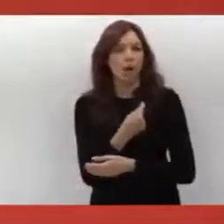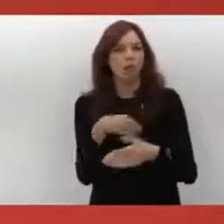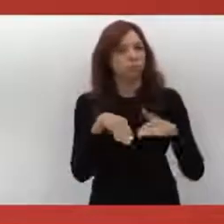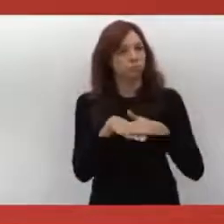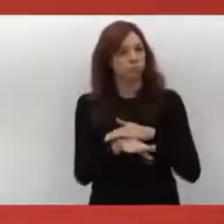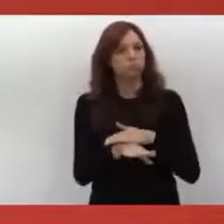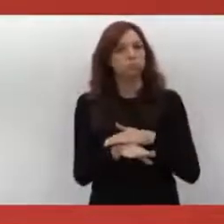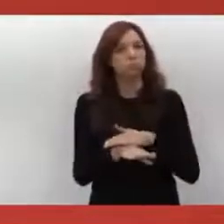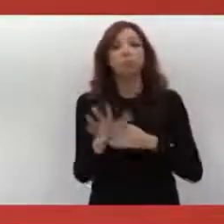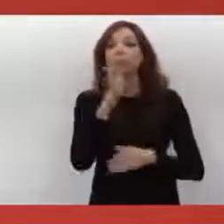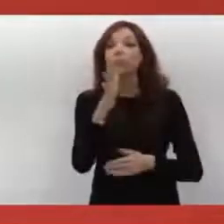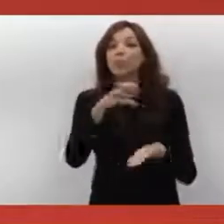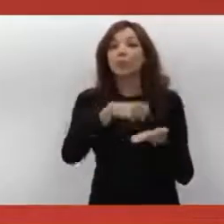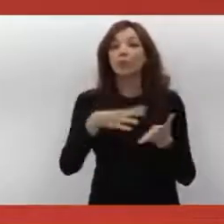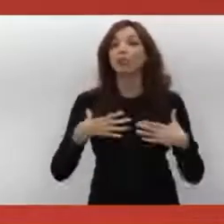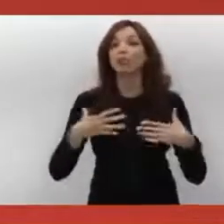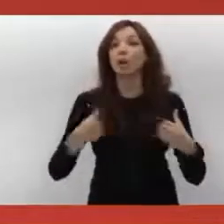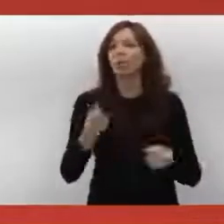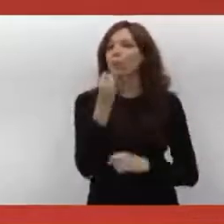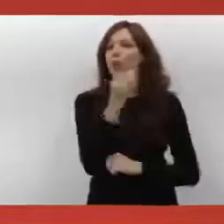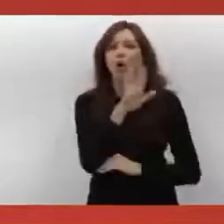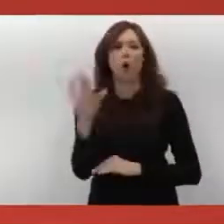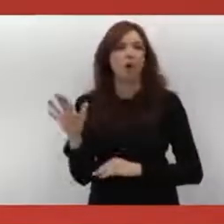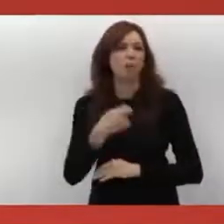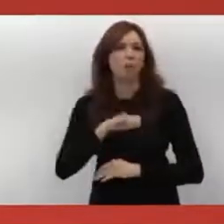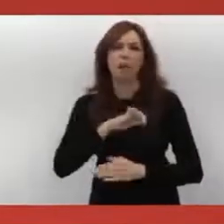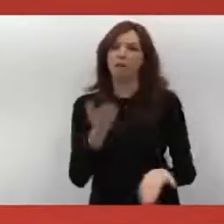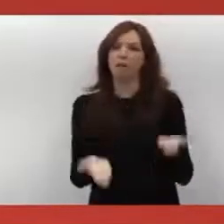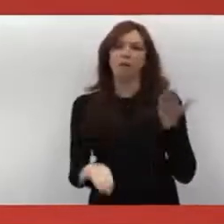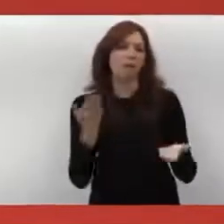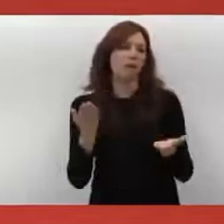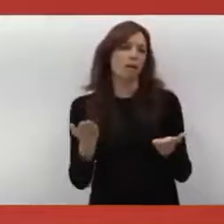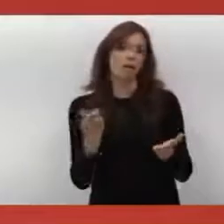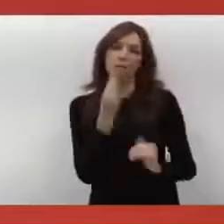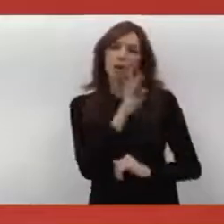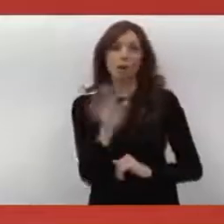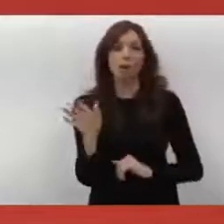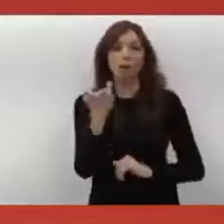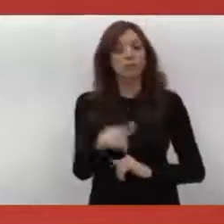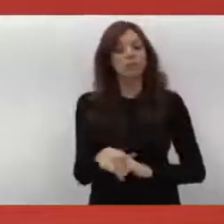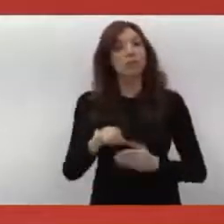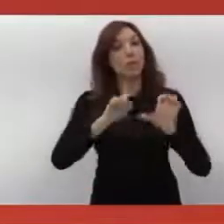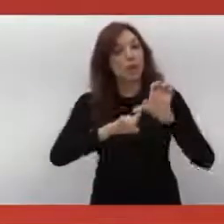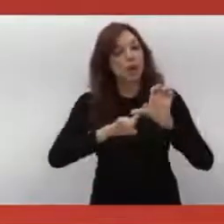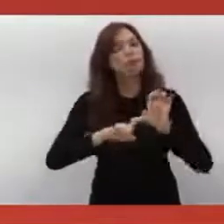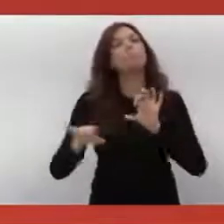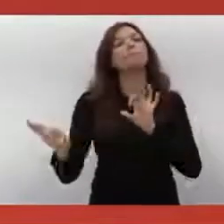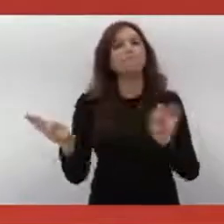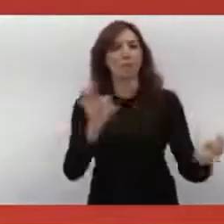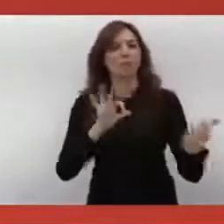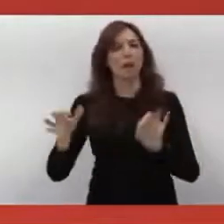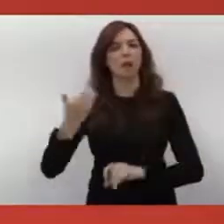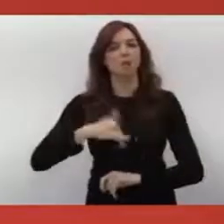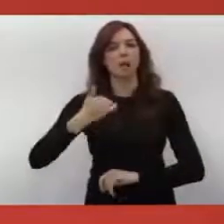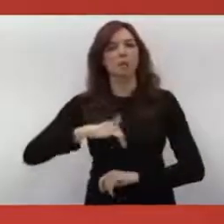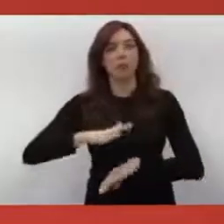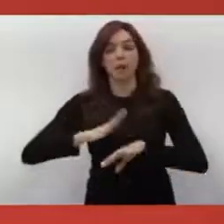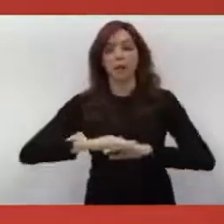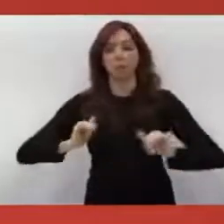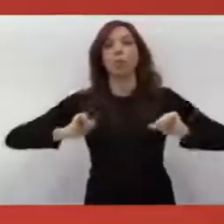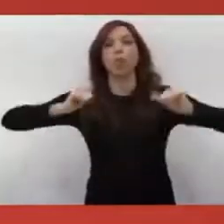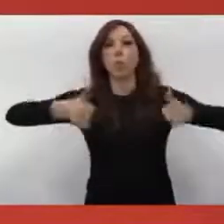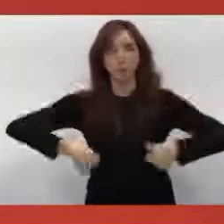atención primaria de las mejores de toda España y Extremadura está preparada para iniciar, para